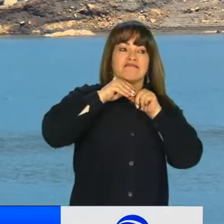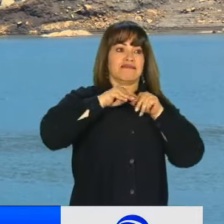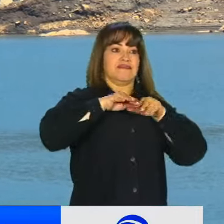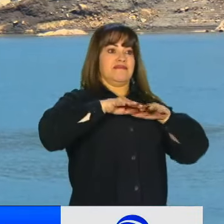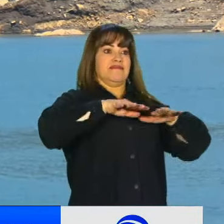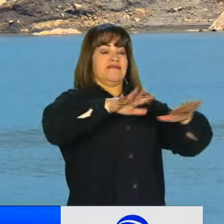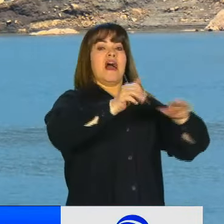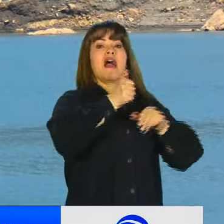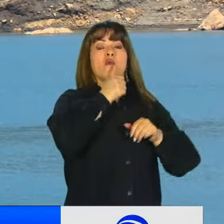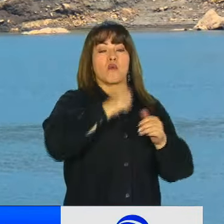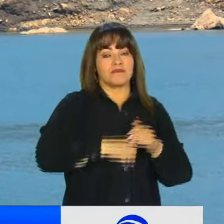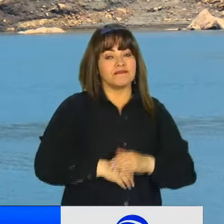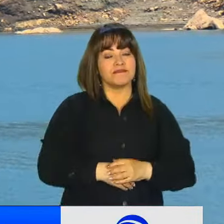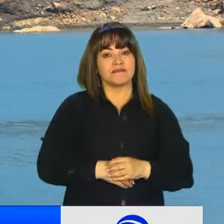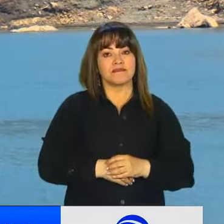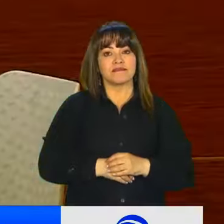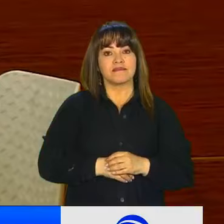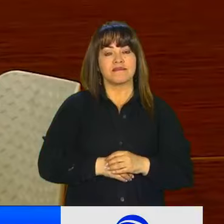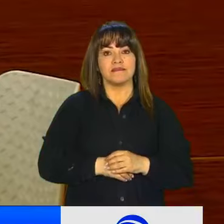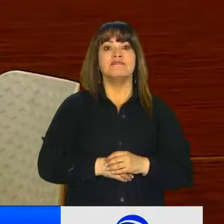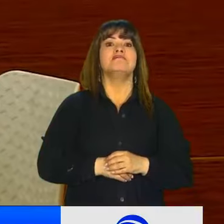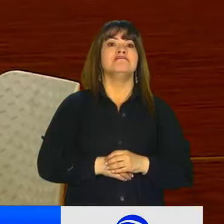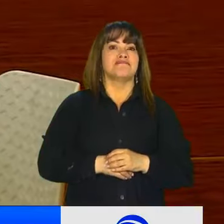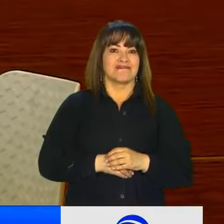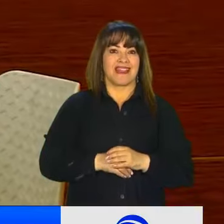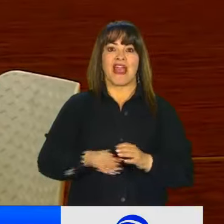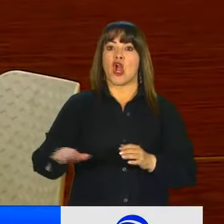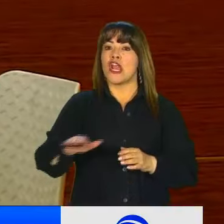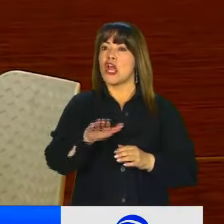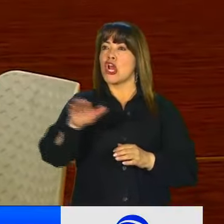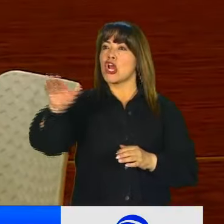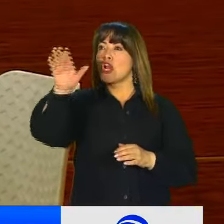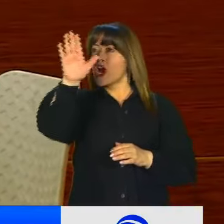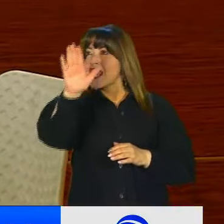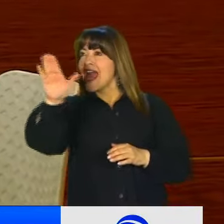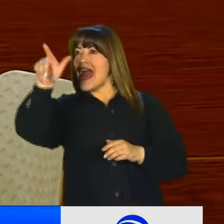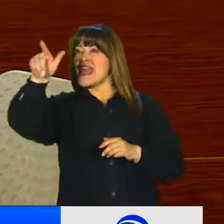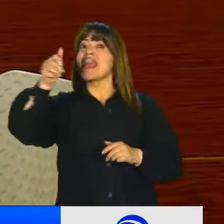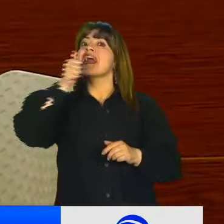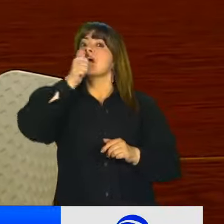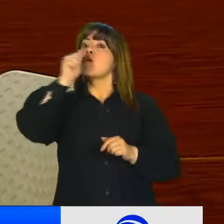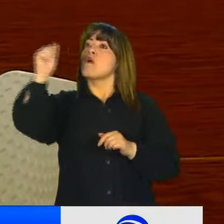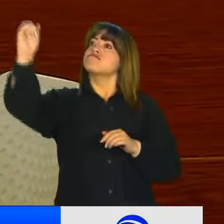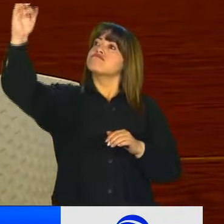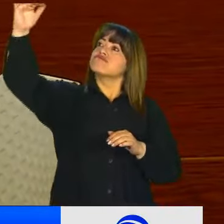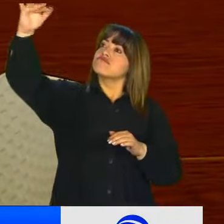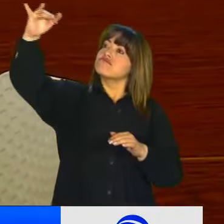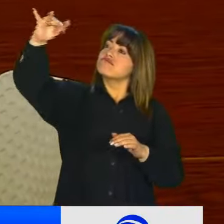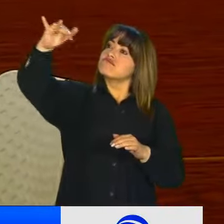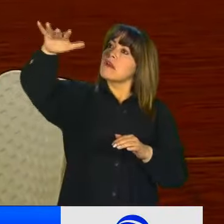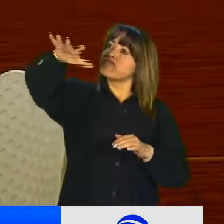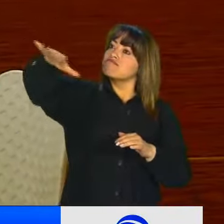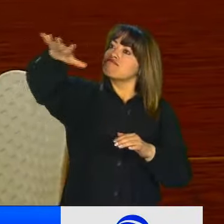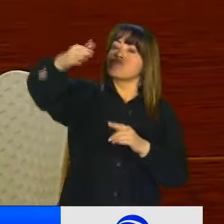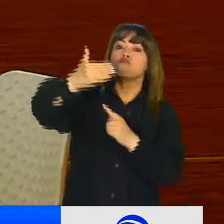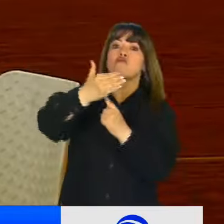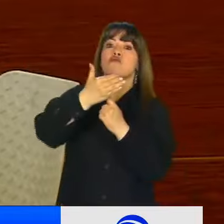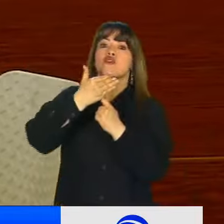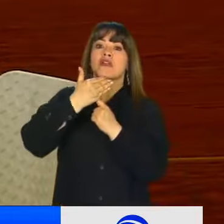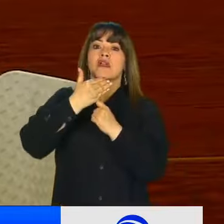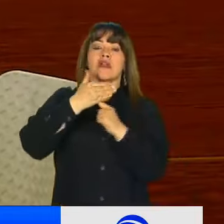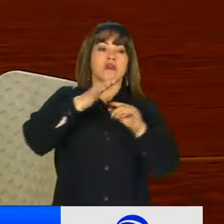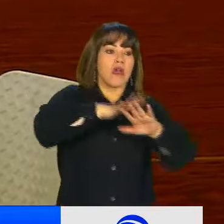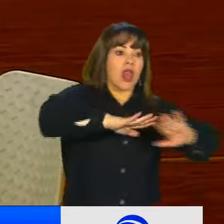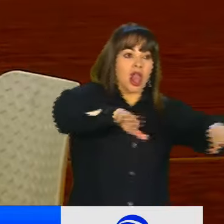líquido. Vamos a tener que poner toda esa área, un área protegida, porque cómo así que un pedacito es protegido y otro pedacito no es